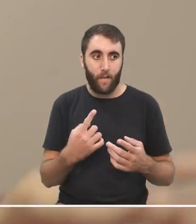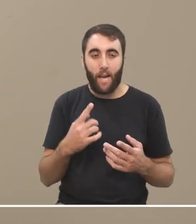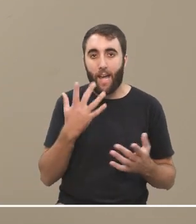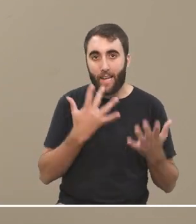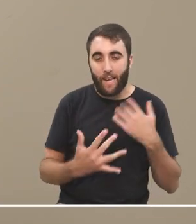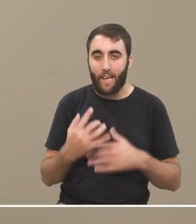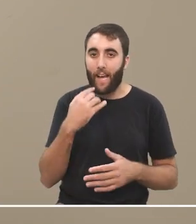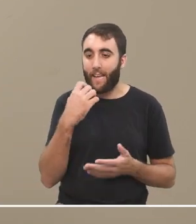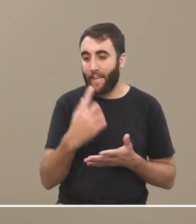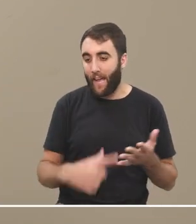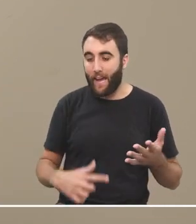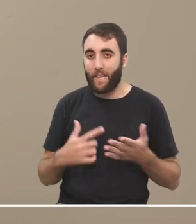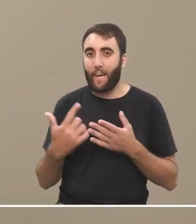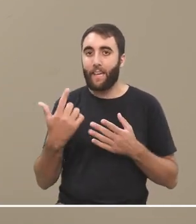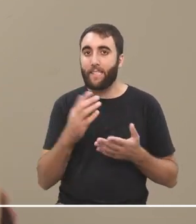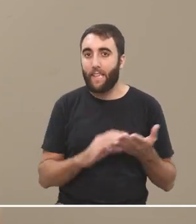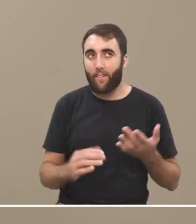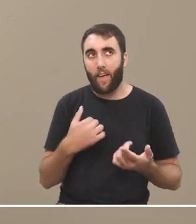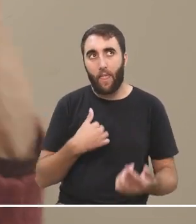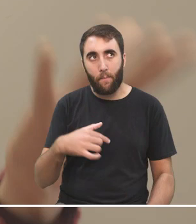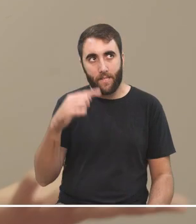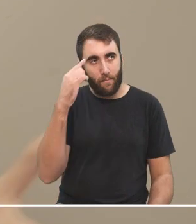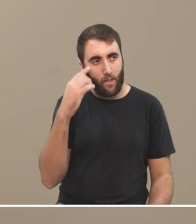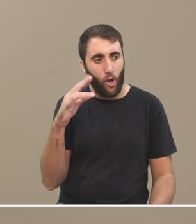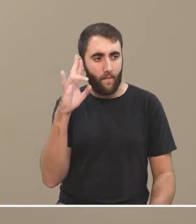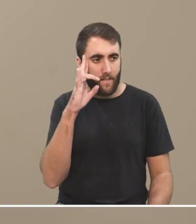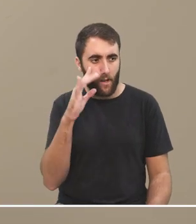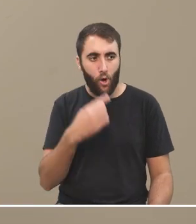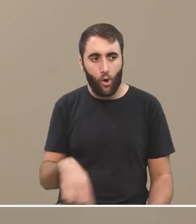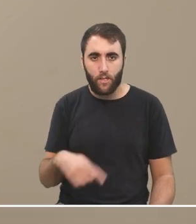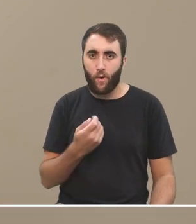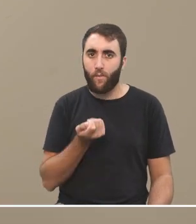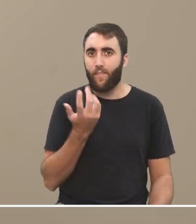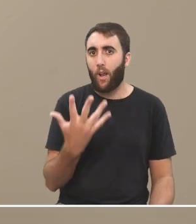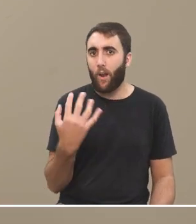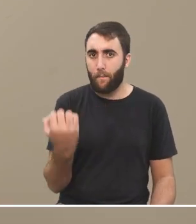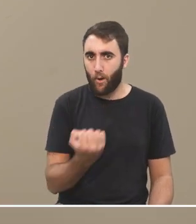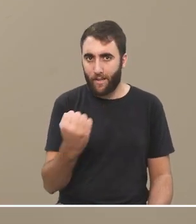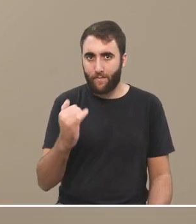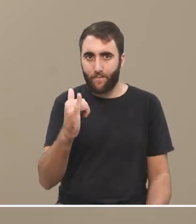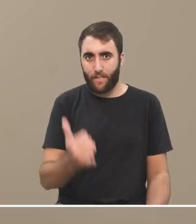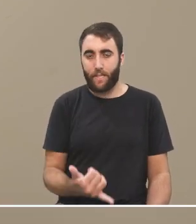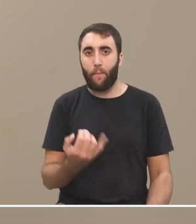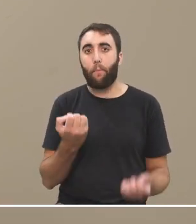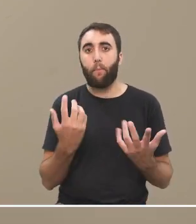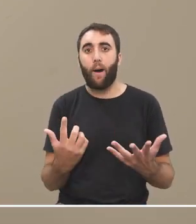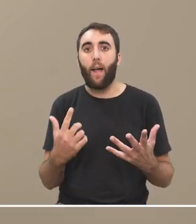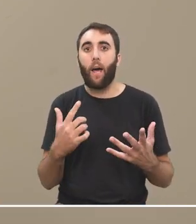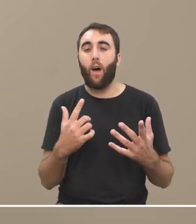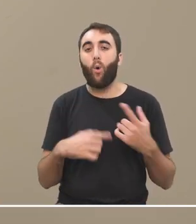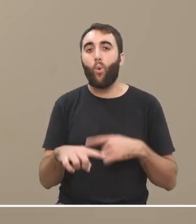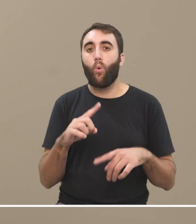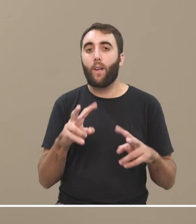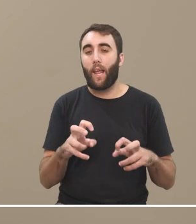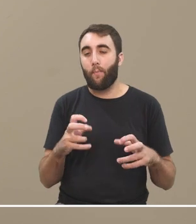artística, literaria y de pensamiento, reflexiva. En fin, toda una serie de valores importantísimos para lo que se entendía como la